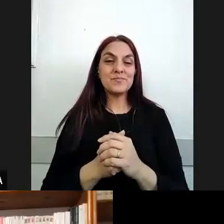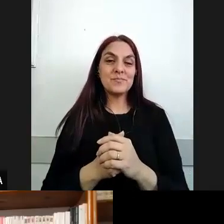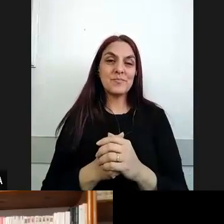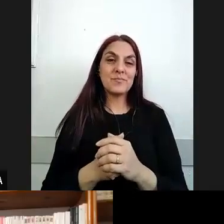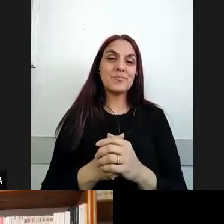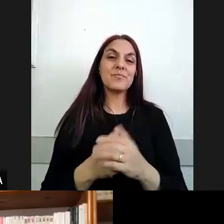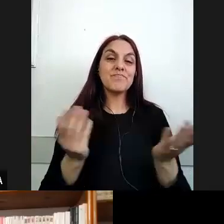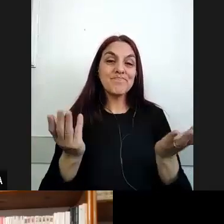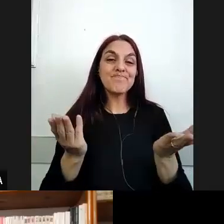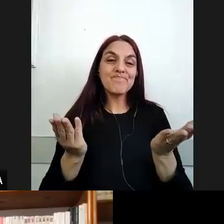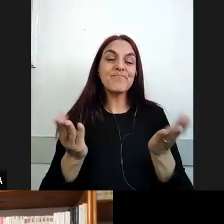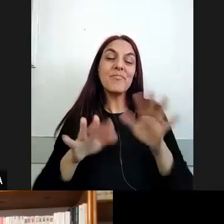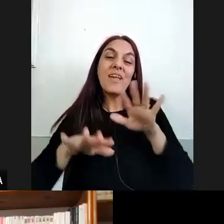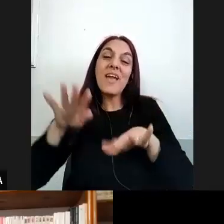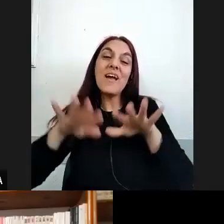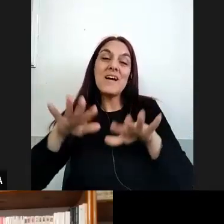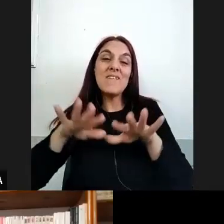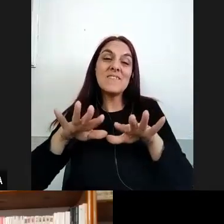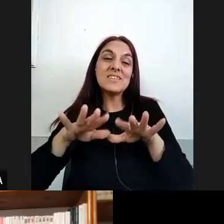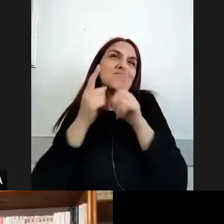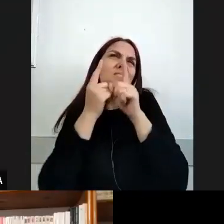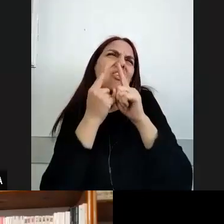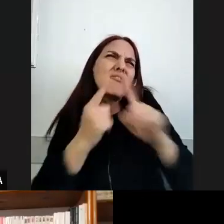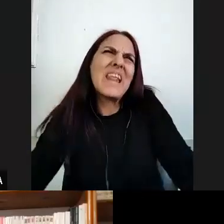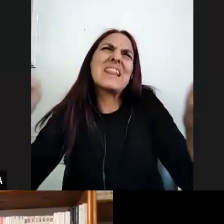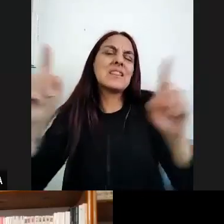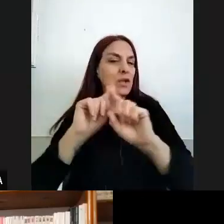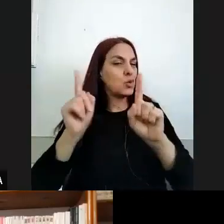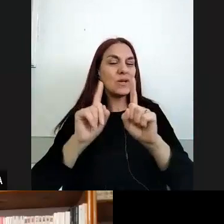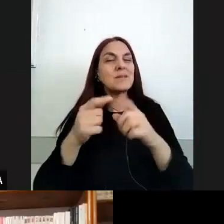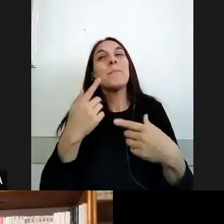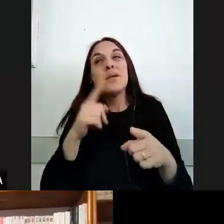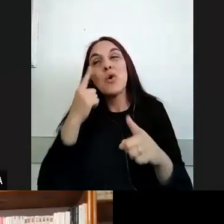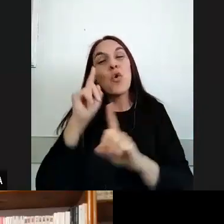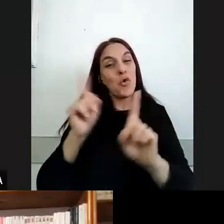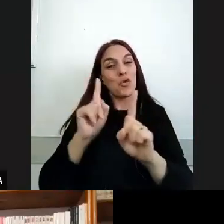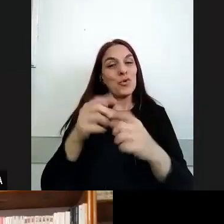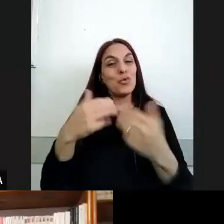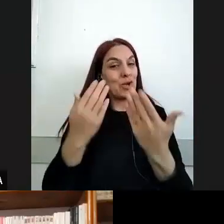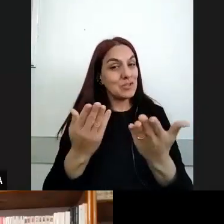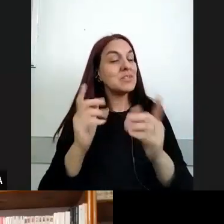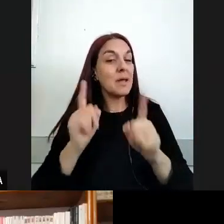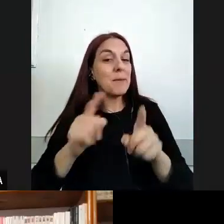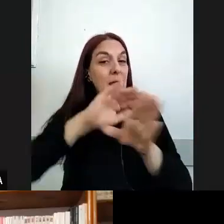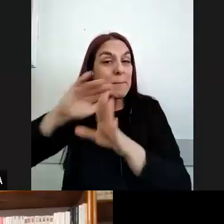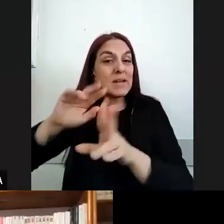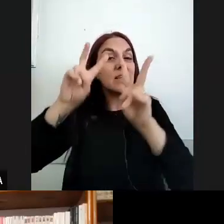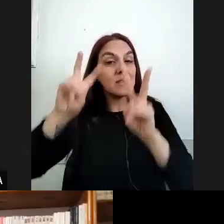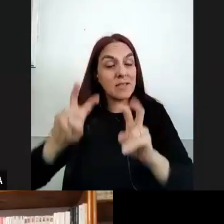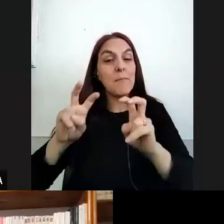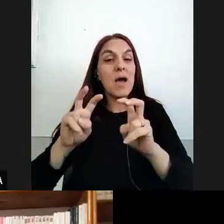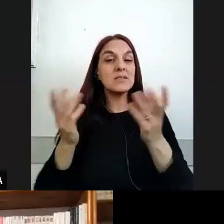contenidos mínimos que muchas veces no son tan distintos pero que se desconocen y además las cuestiones que atraviesan por supuesto también